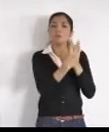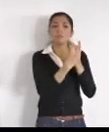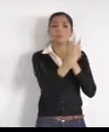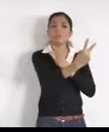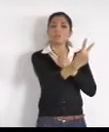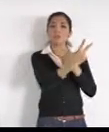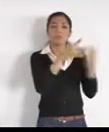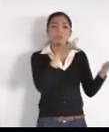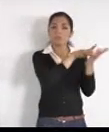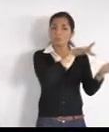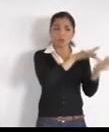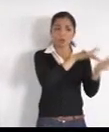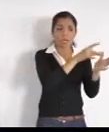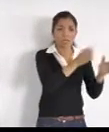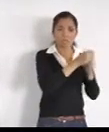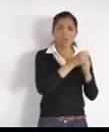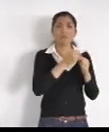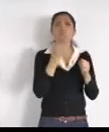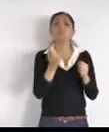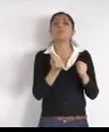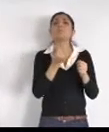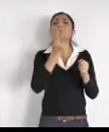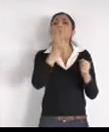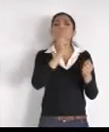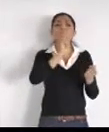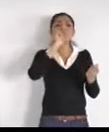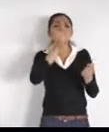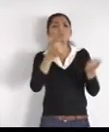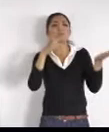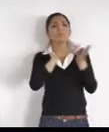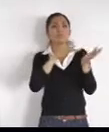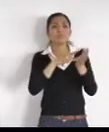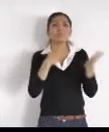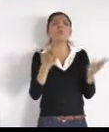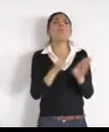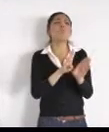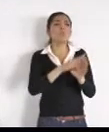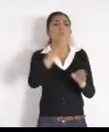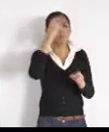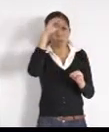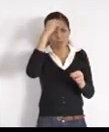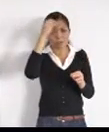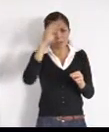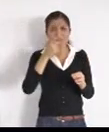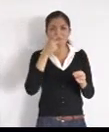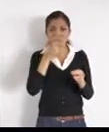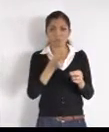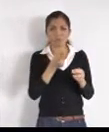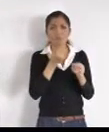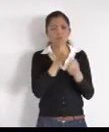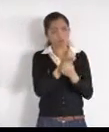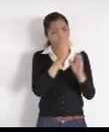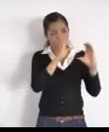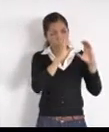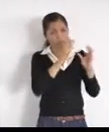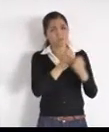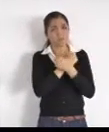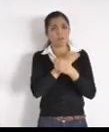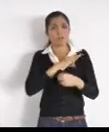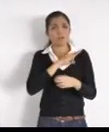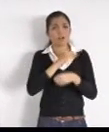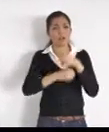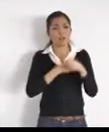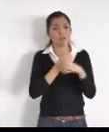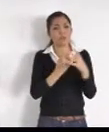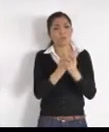se vale, usted qué opina, cuídese, le mando un fuerte abrazo, feliz navidad de año nuevo, ojalá y pronto ponga remedio, a esta situación, si la verdad es